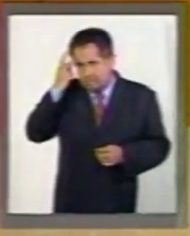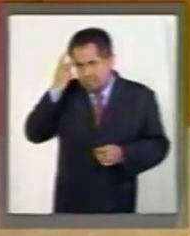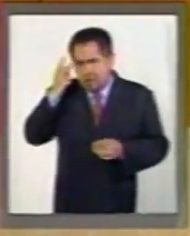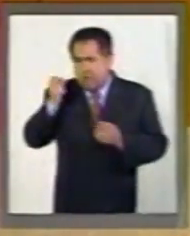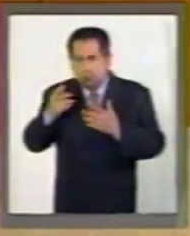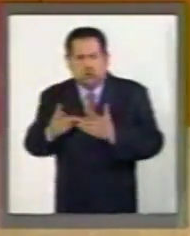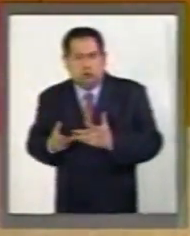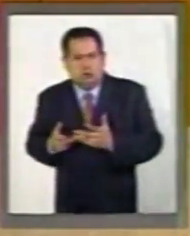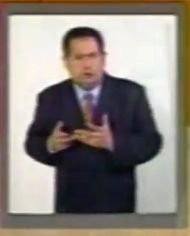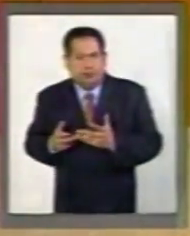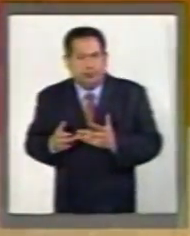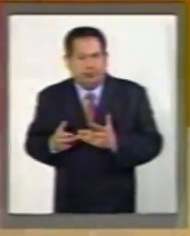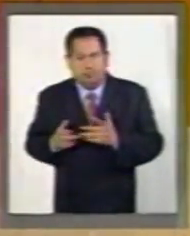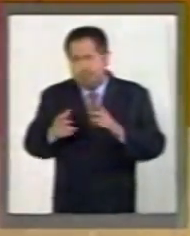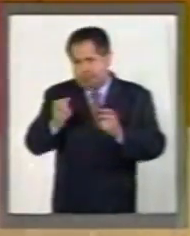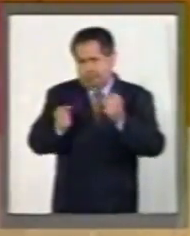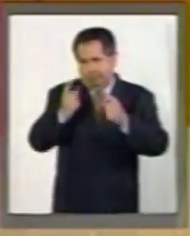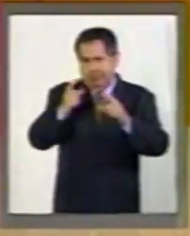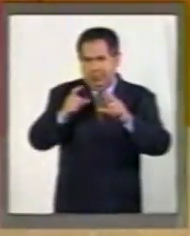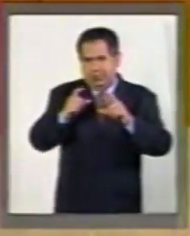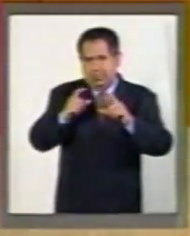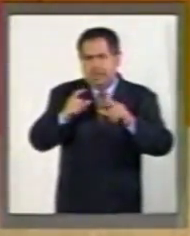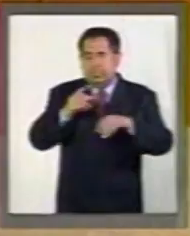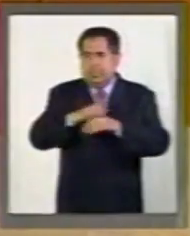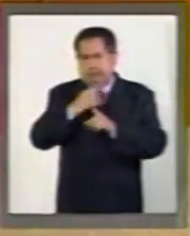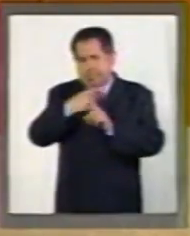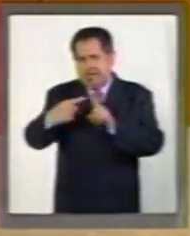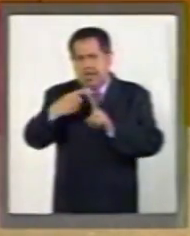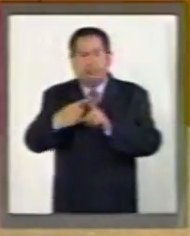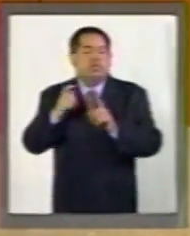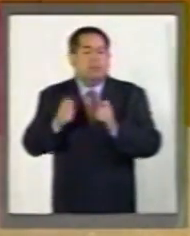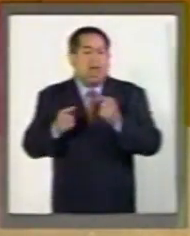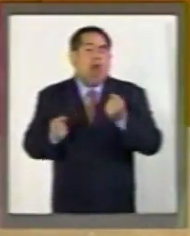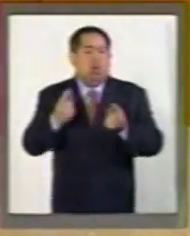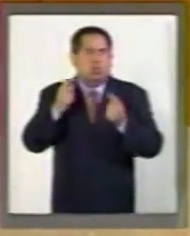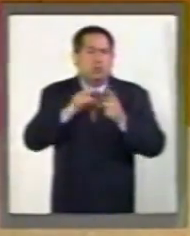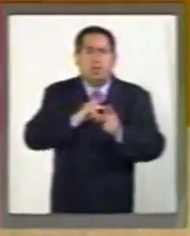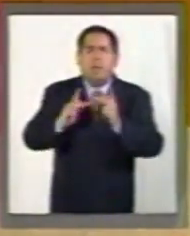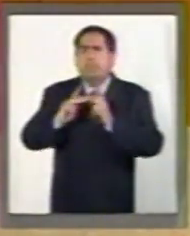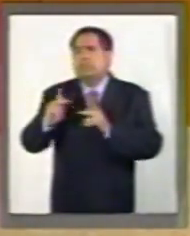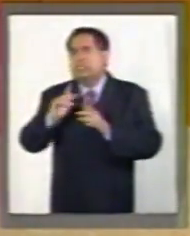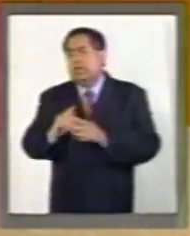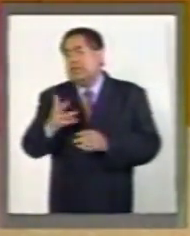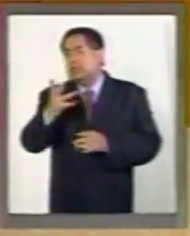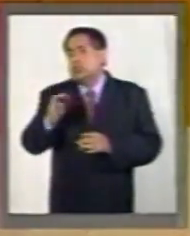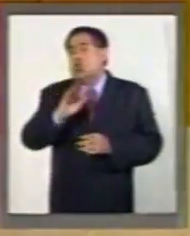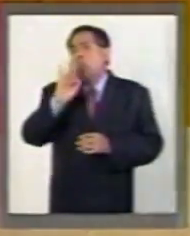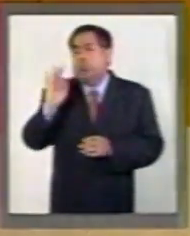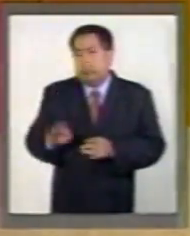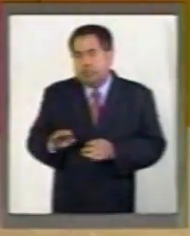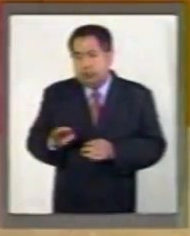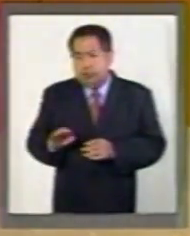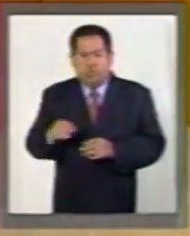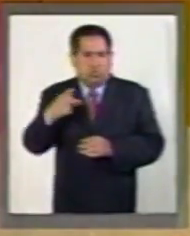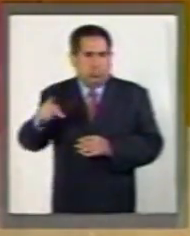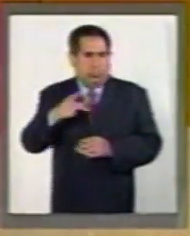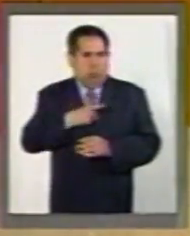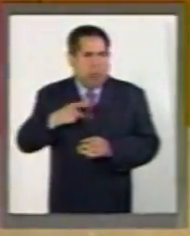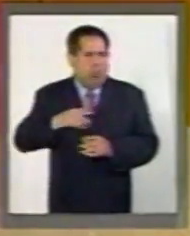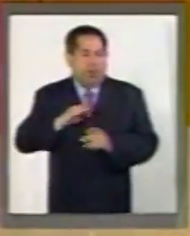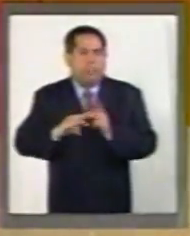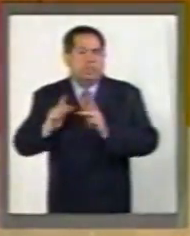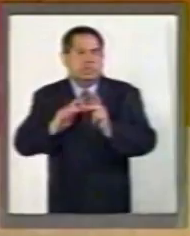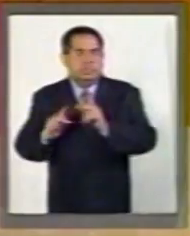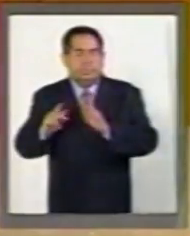entre otros. Y hay en término medio los que pueden contratar 5% de deuda